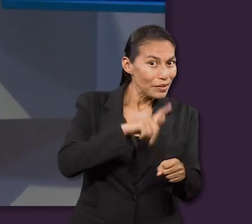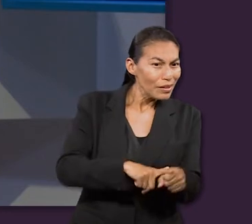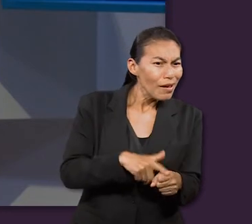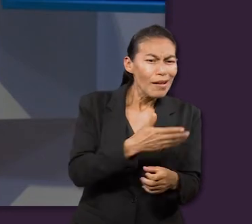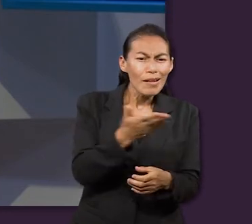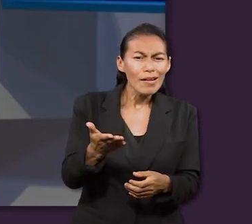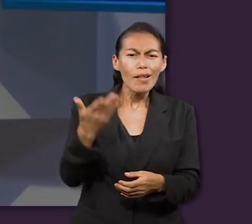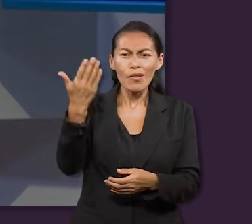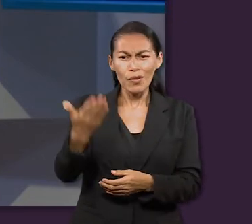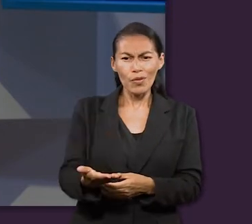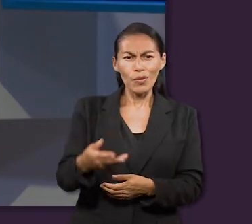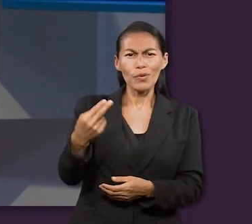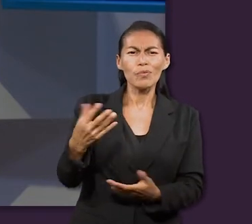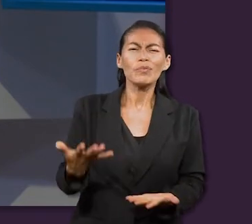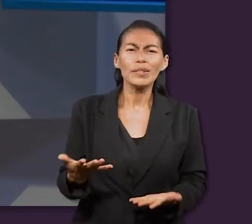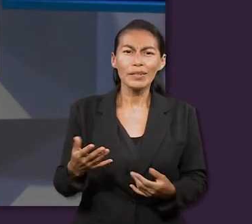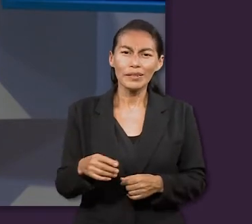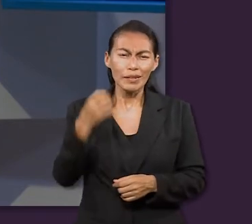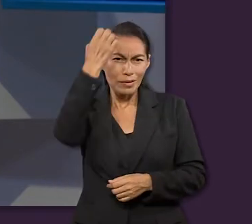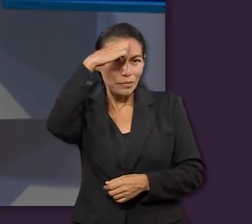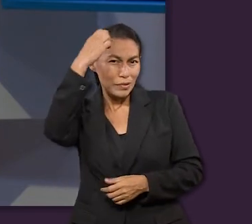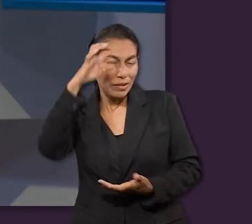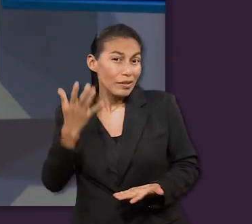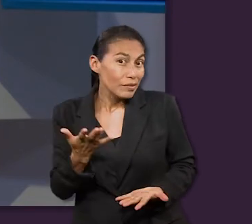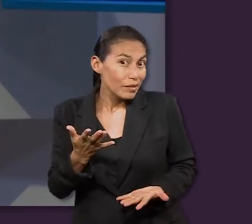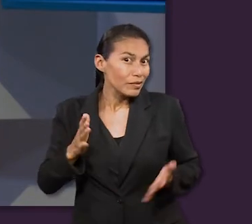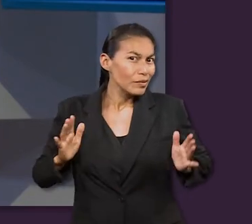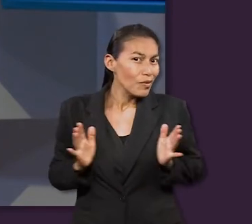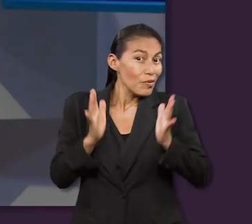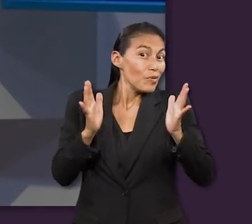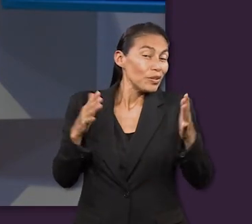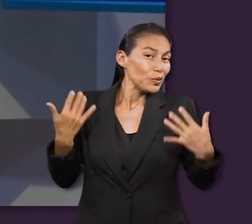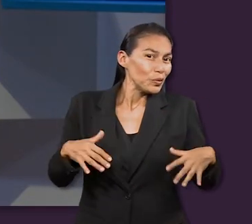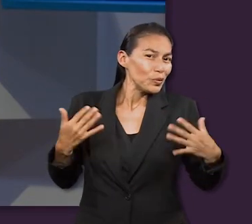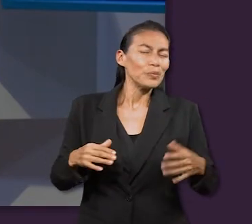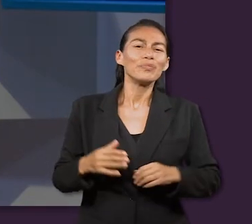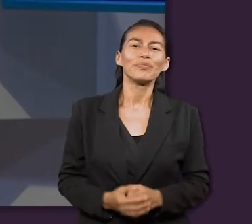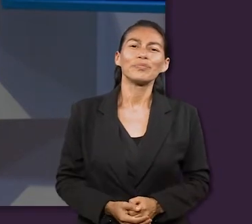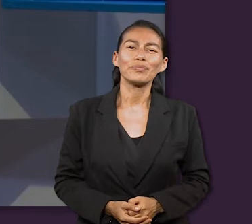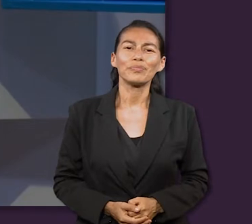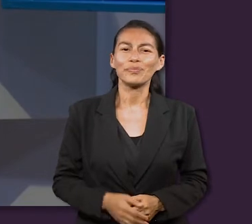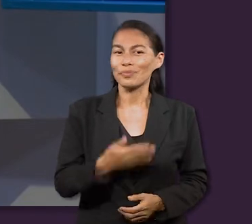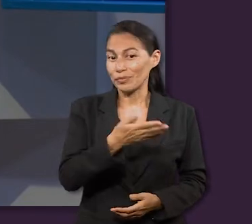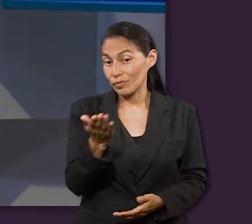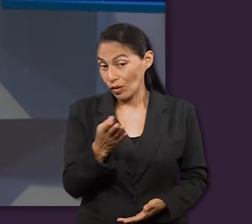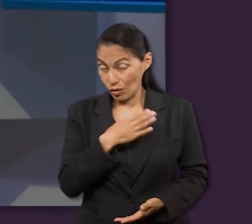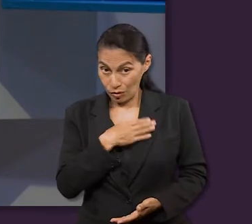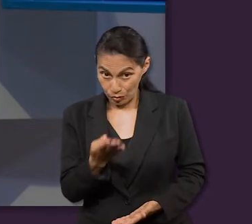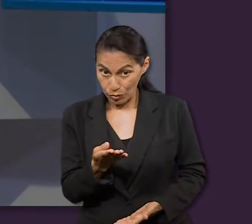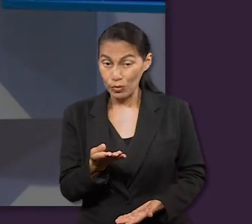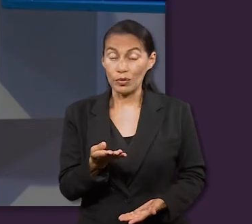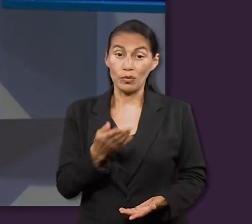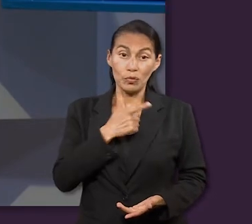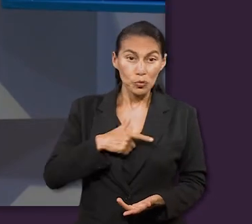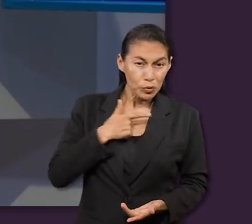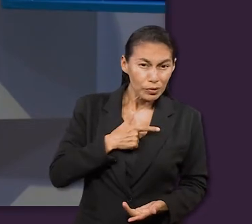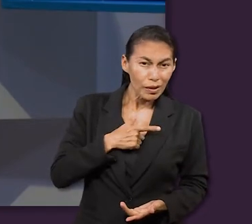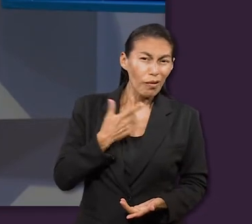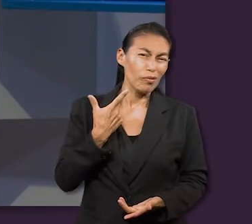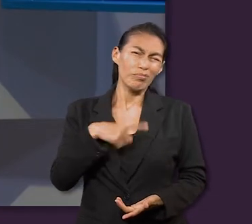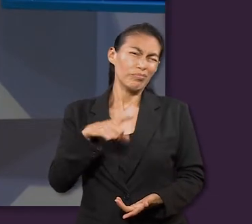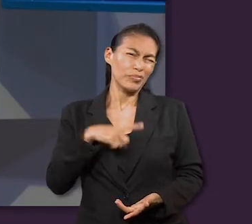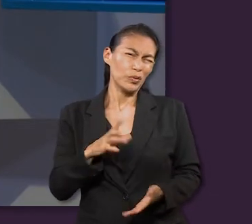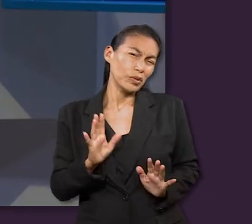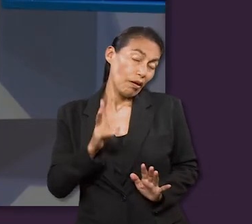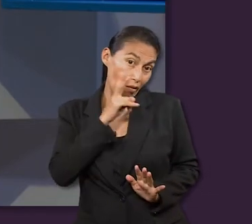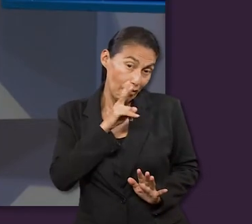especiales que nos van a compartir su nombre y algunas experiencias que han tenido con las sorpresas. Bueno, si es que les gustan